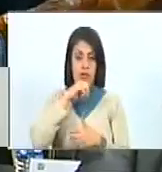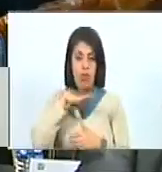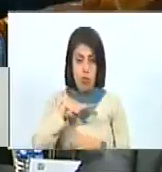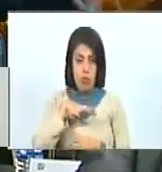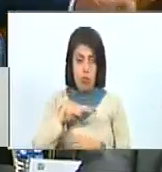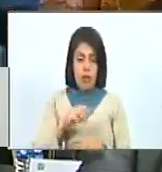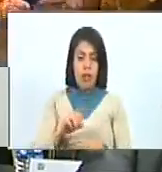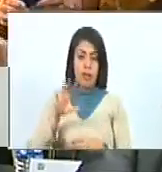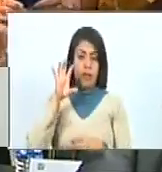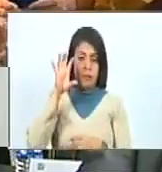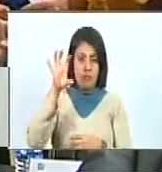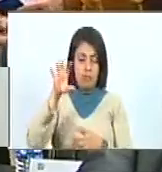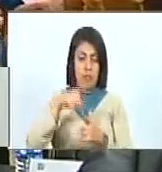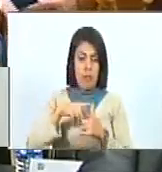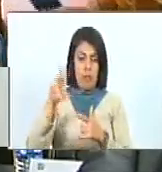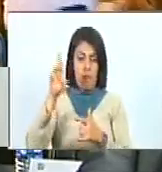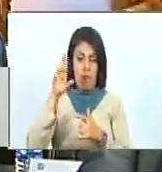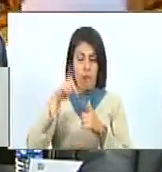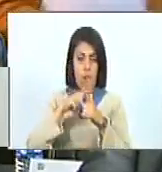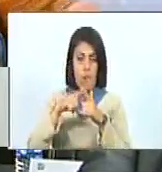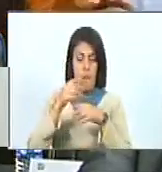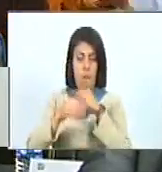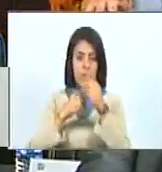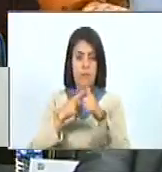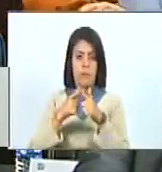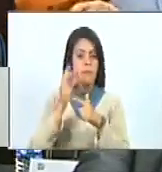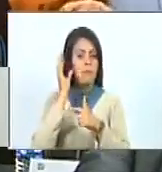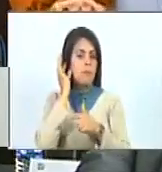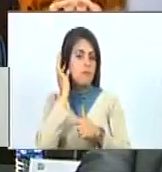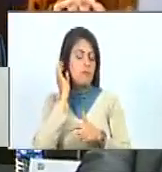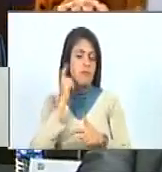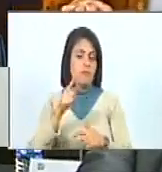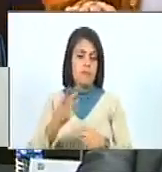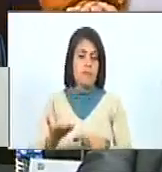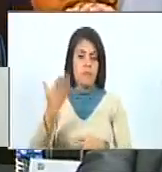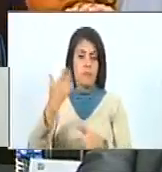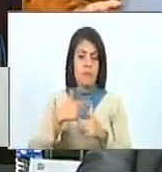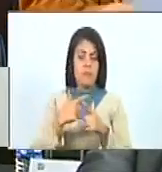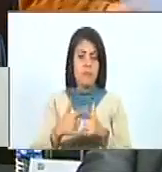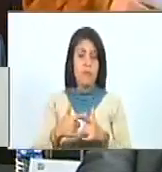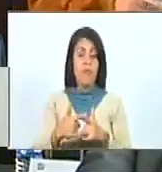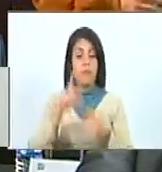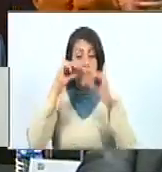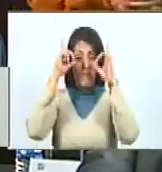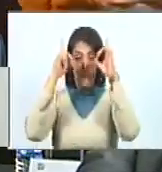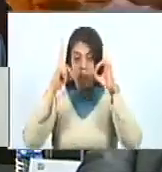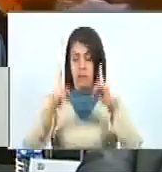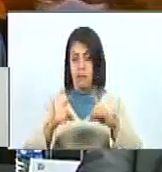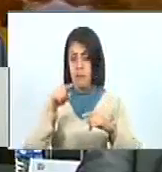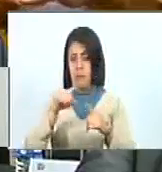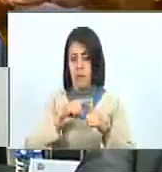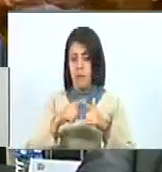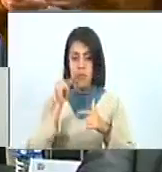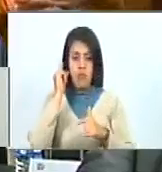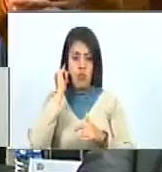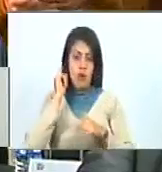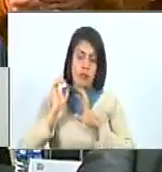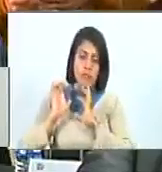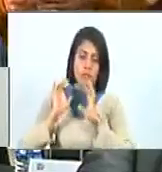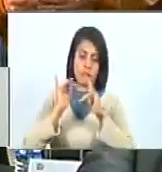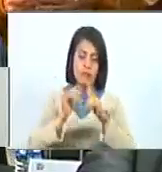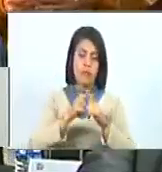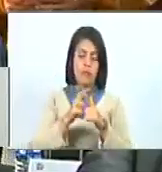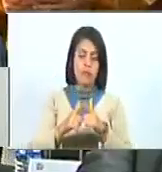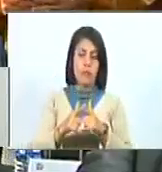de la naciente república donde las mujeres tuvieron un papel decisivo. La batería de mujeres compuesta